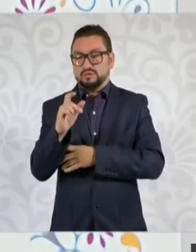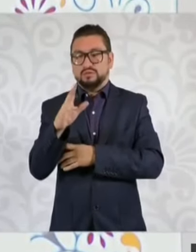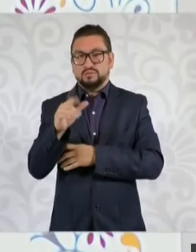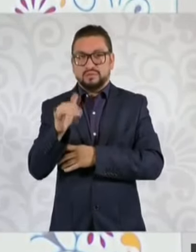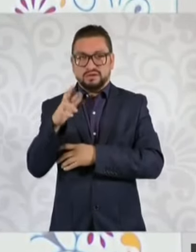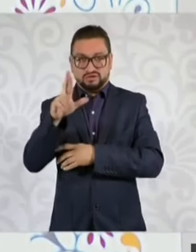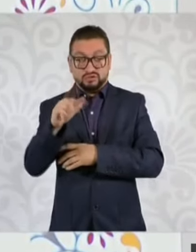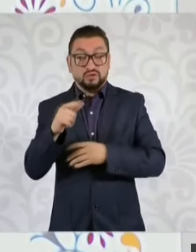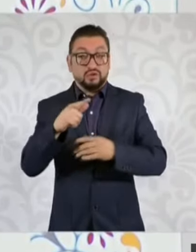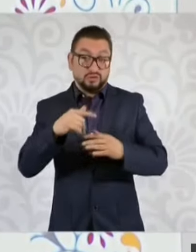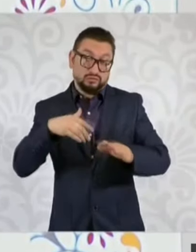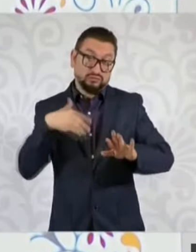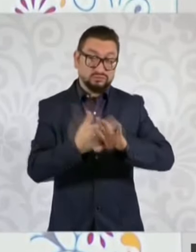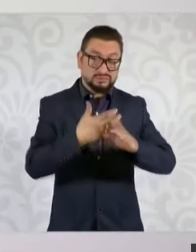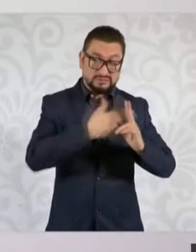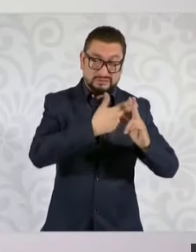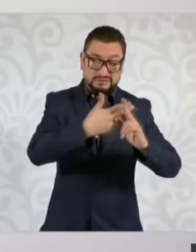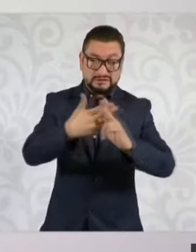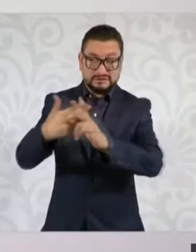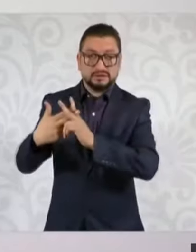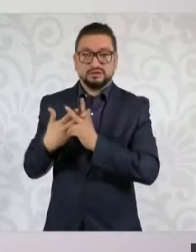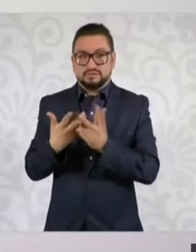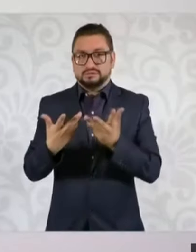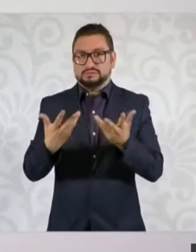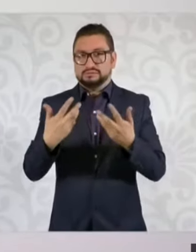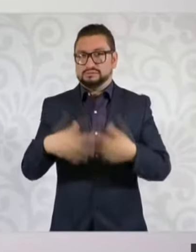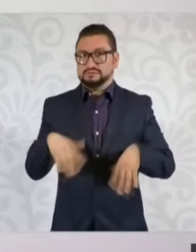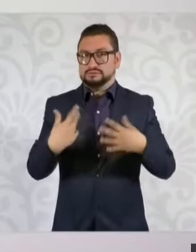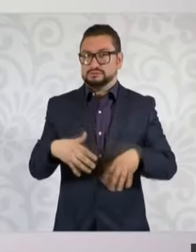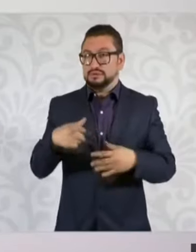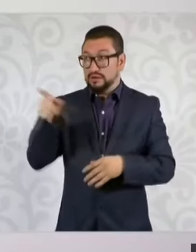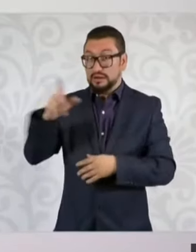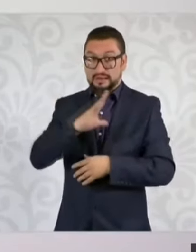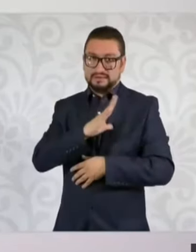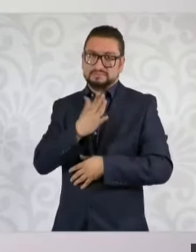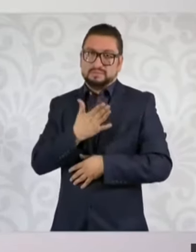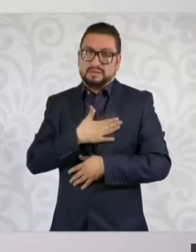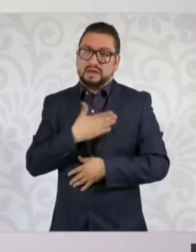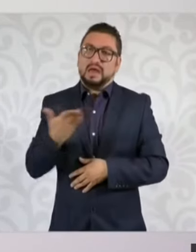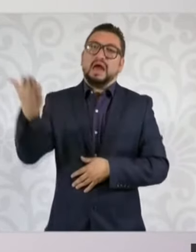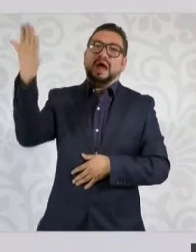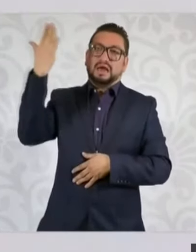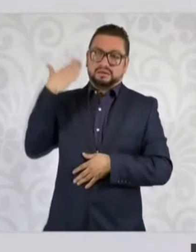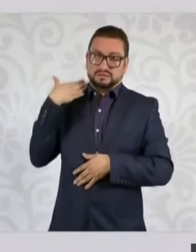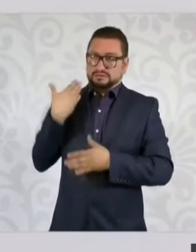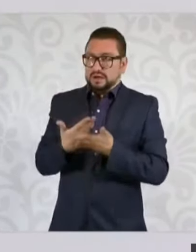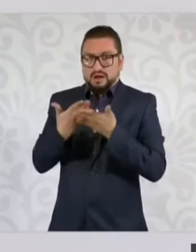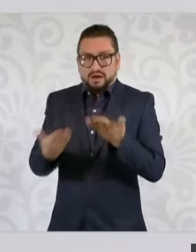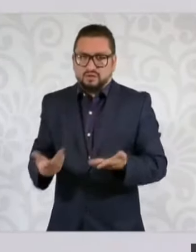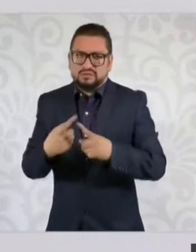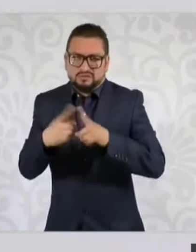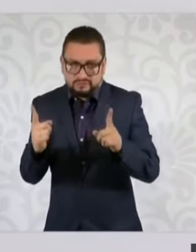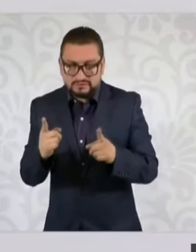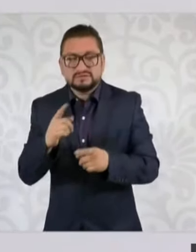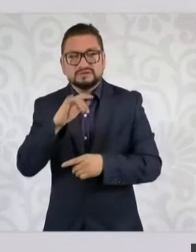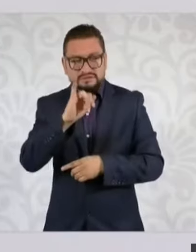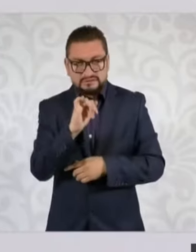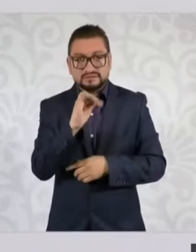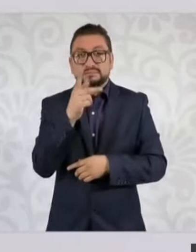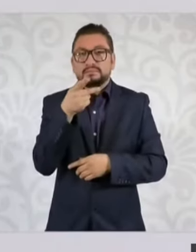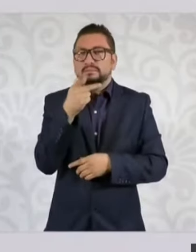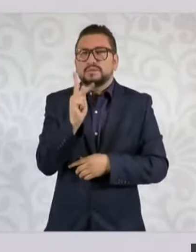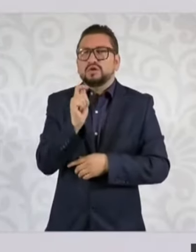Entonces, evidentemente no son los españoles de ahora. Pero ¿qué permite eso?